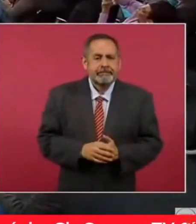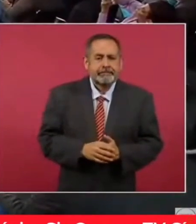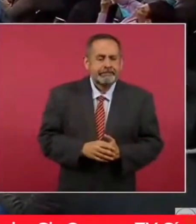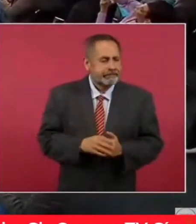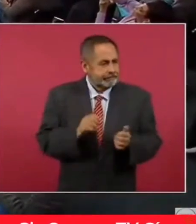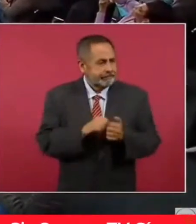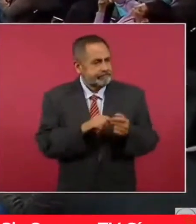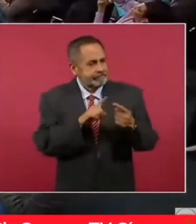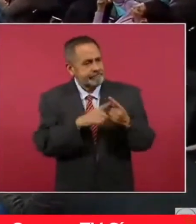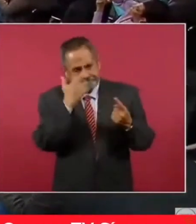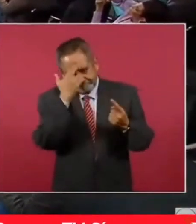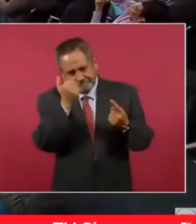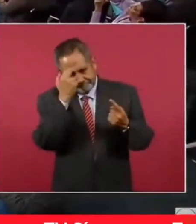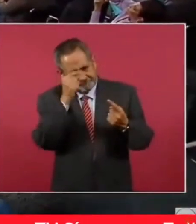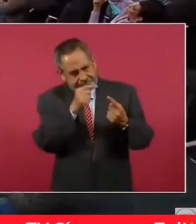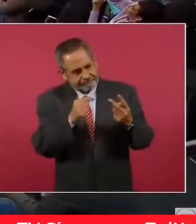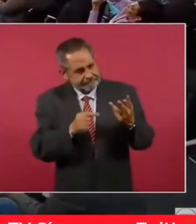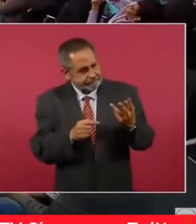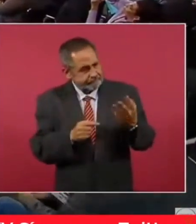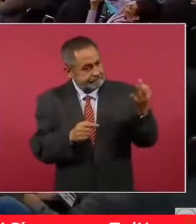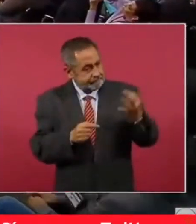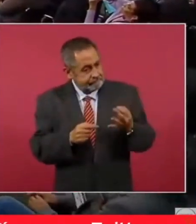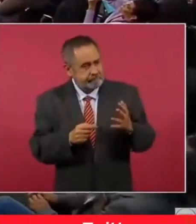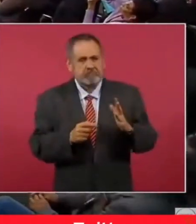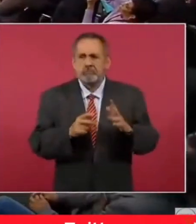racional, eficaz.